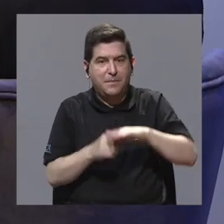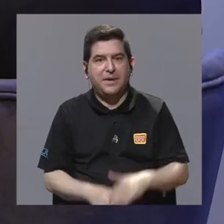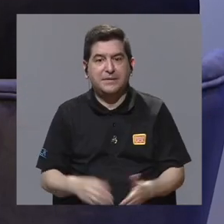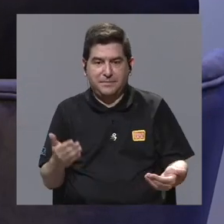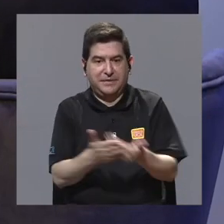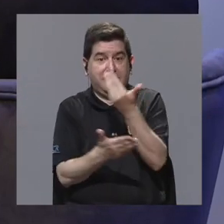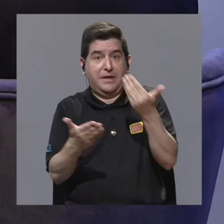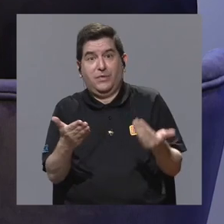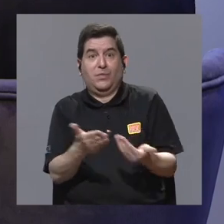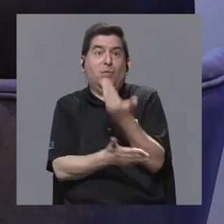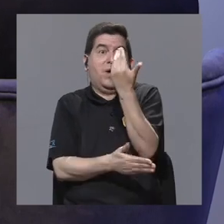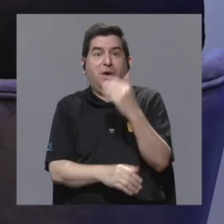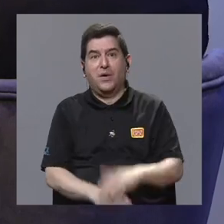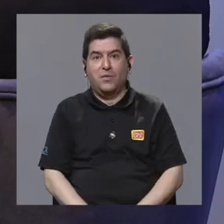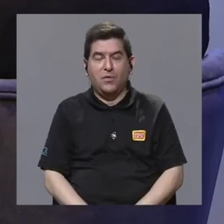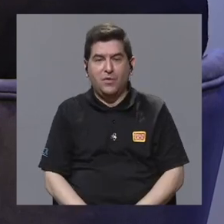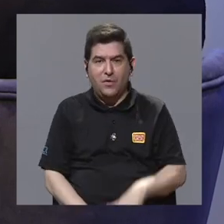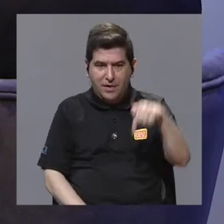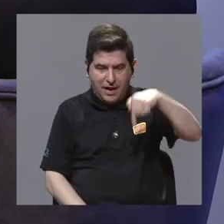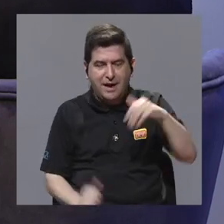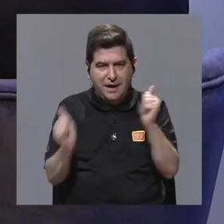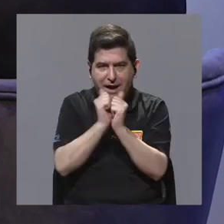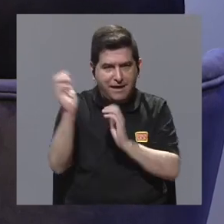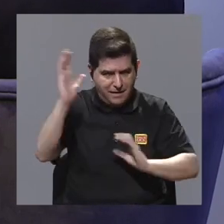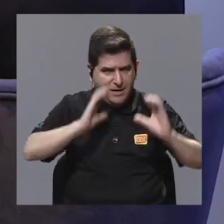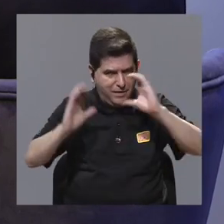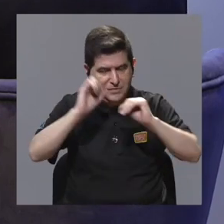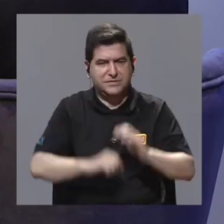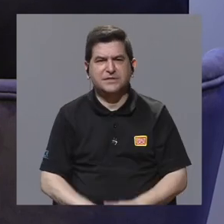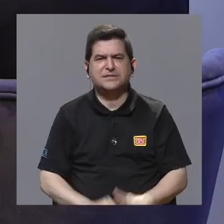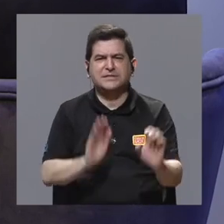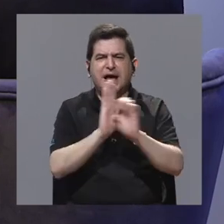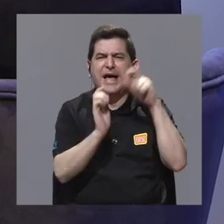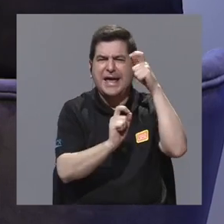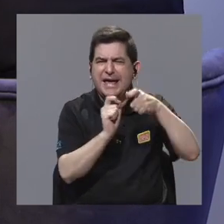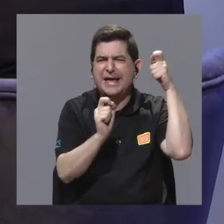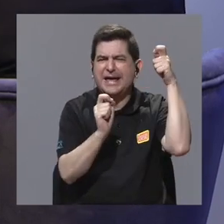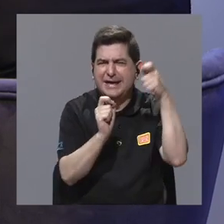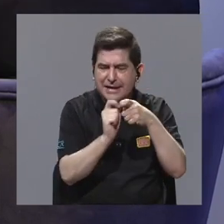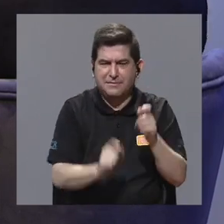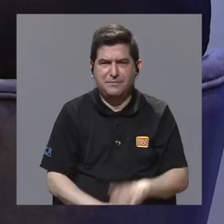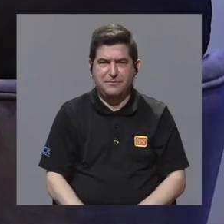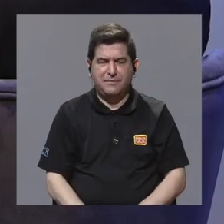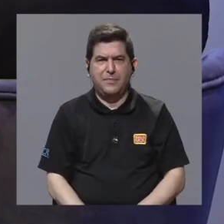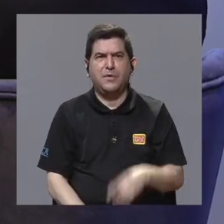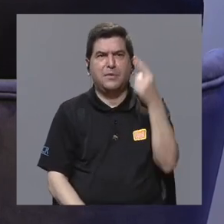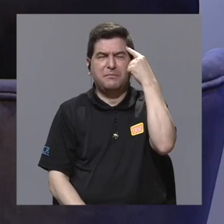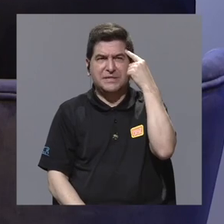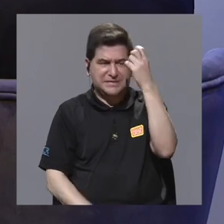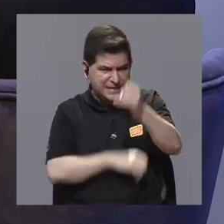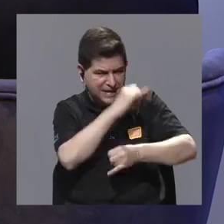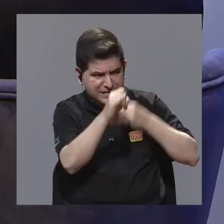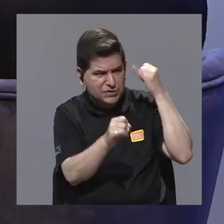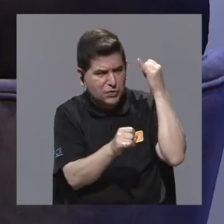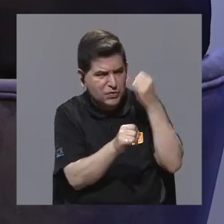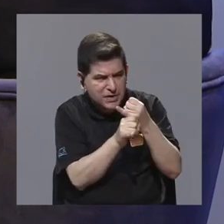nuevo en Conciencia. Ejemplos concretos, María Estelí, a nivel internacional y